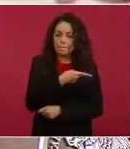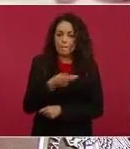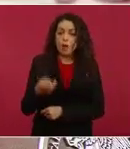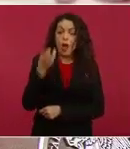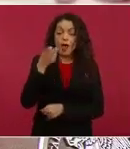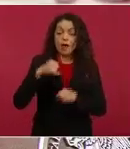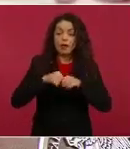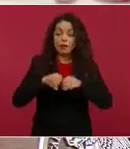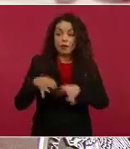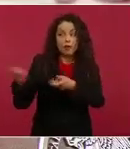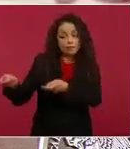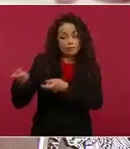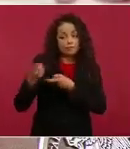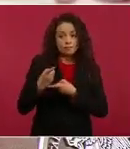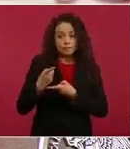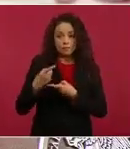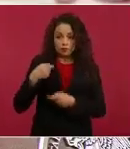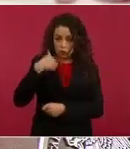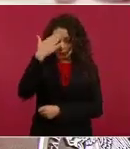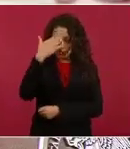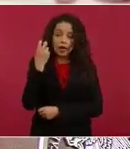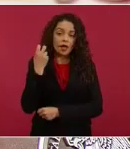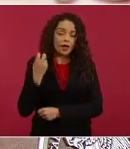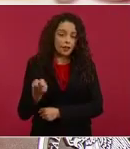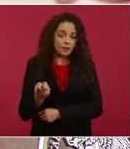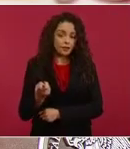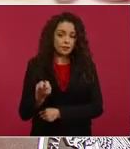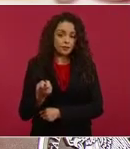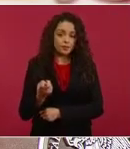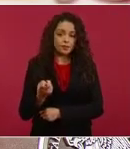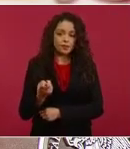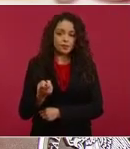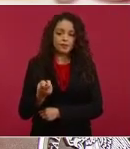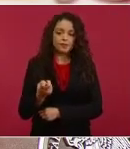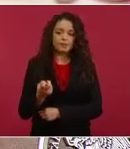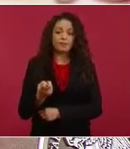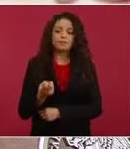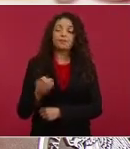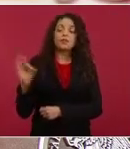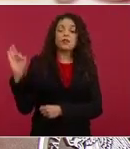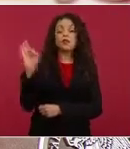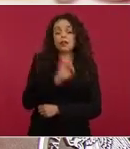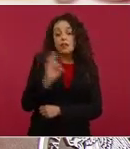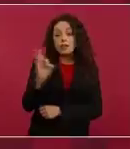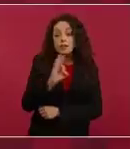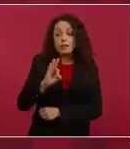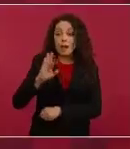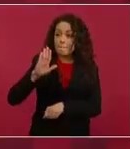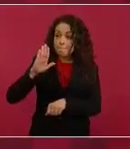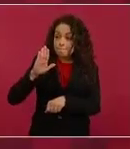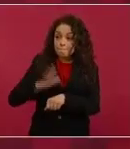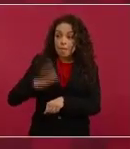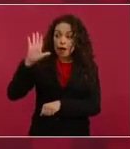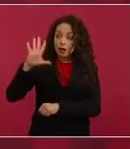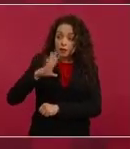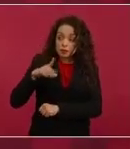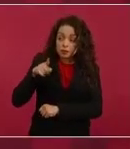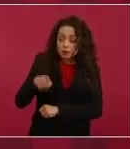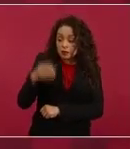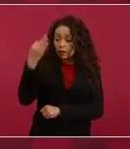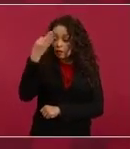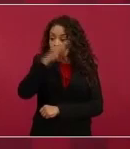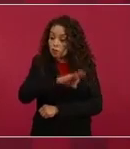Si es más el fraude, eso lo va a